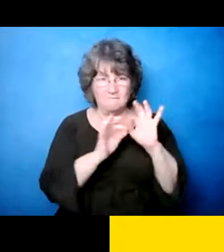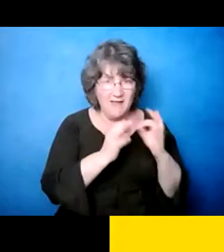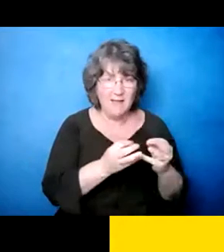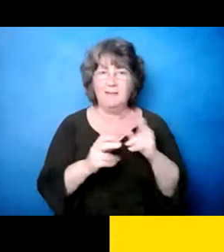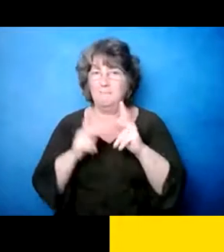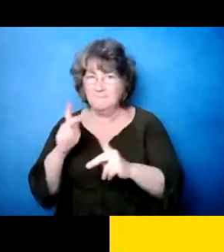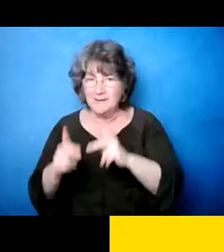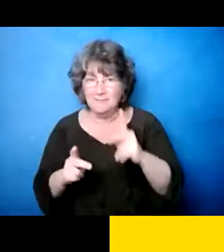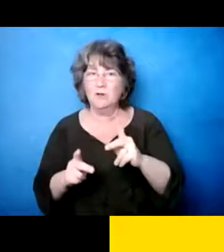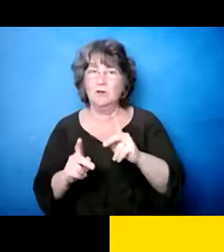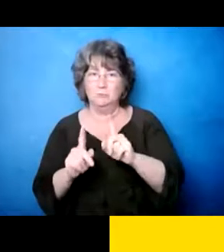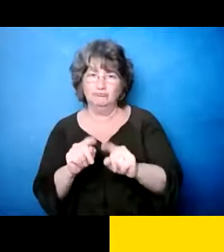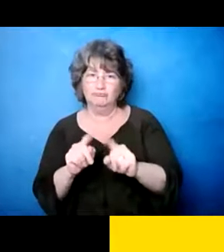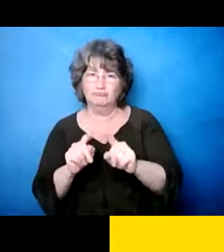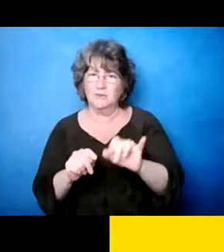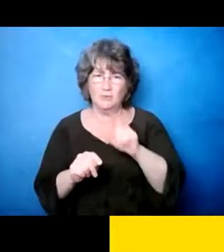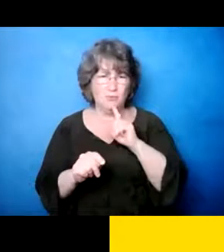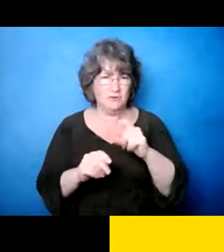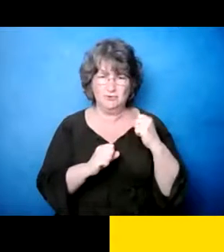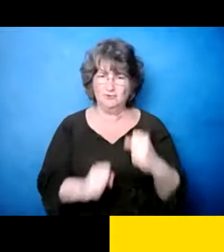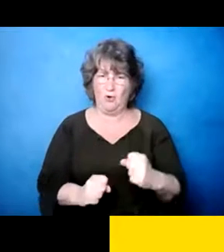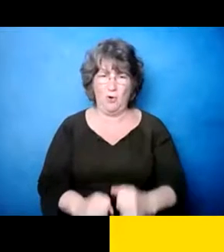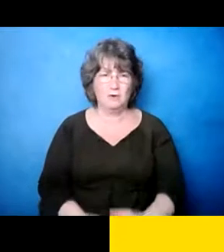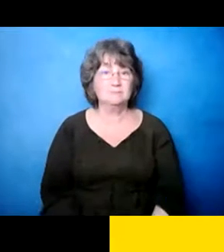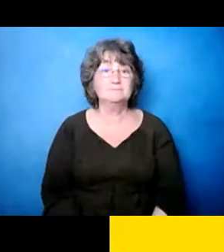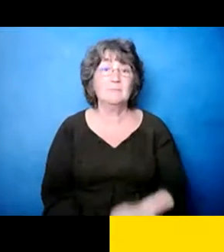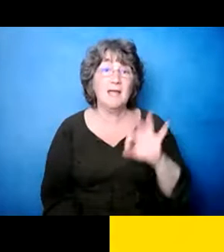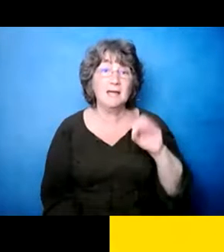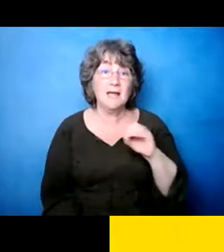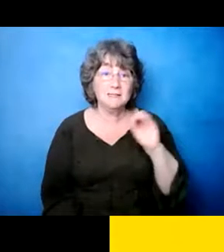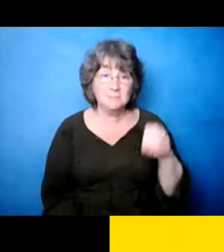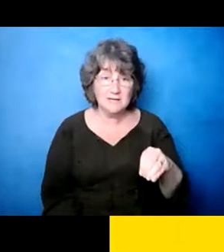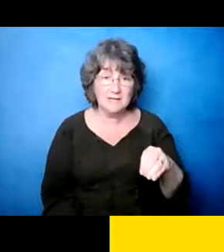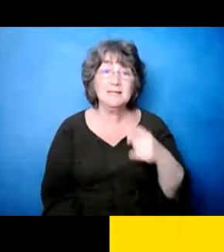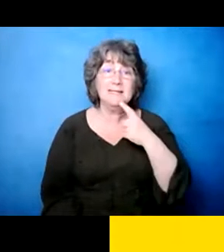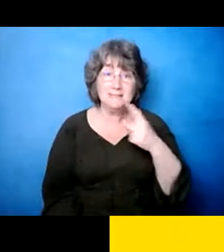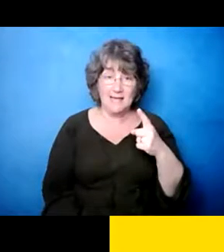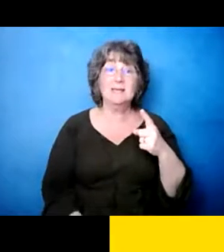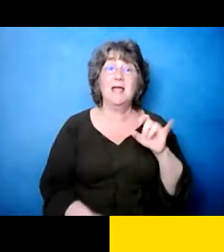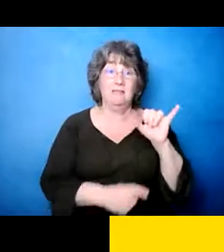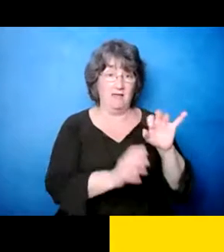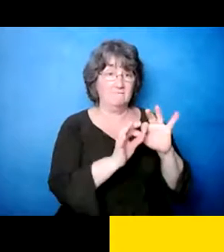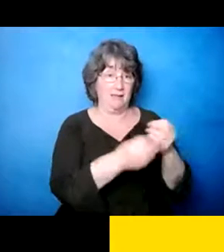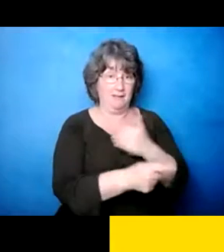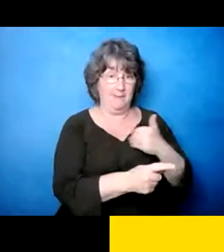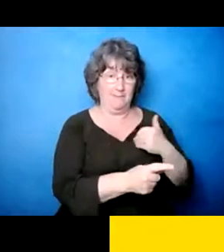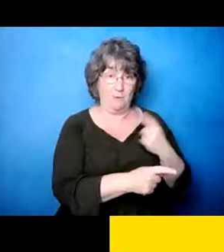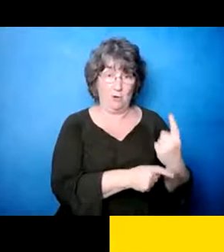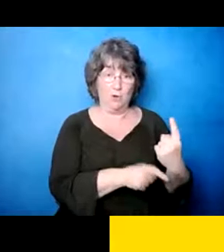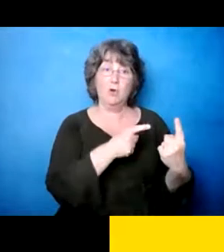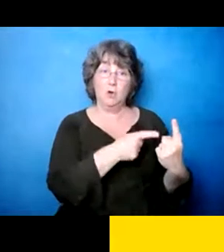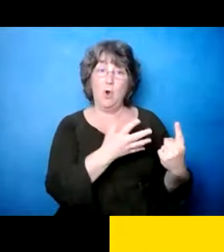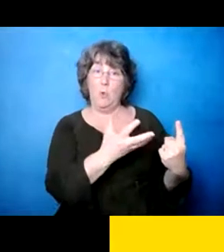alguien envuelto en, en su familia. Así que noventa por ciento le gustaría revisar a su programa